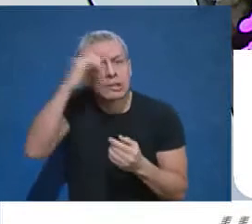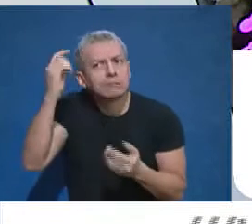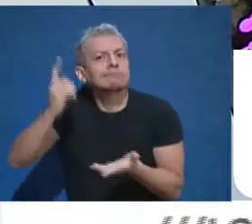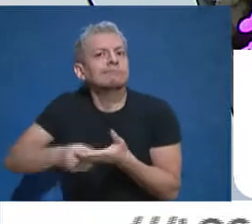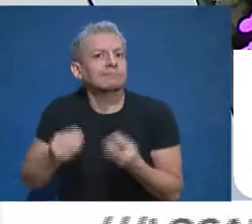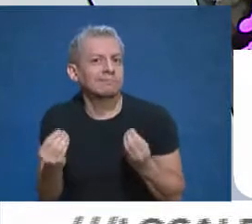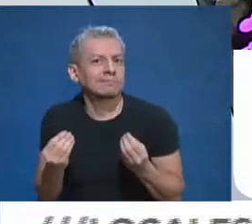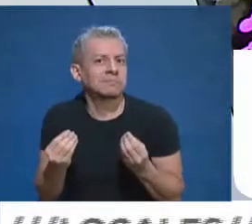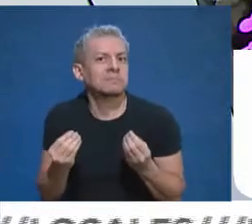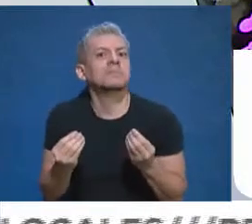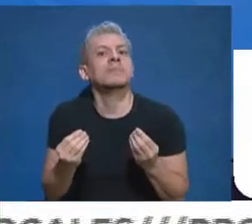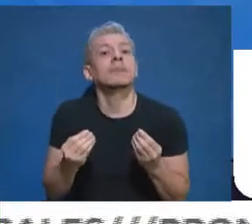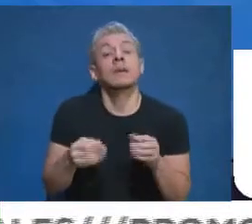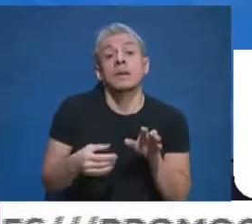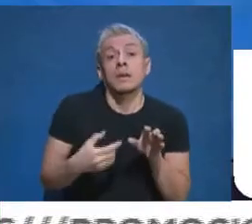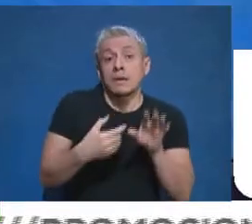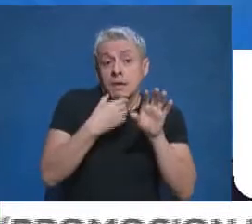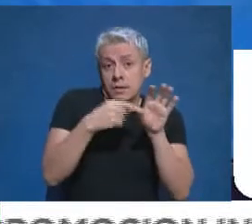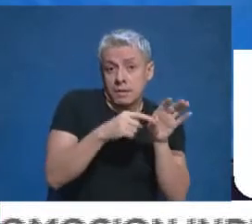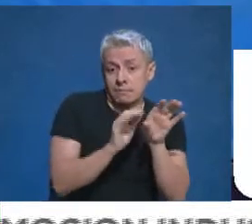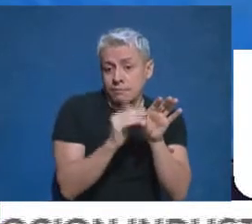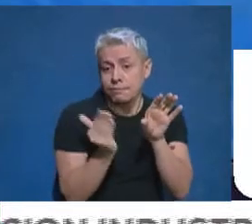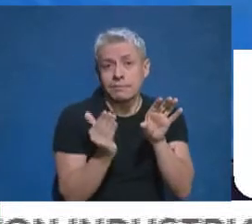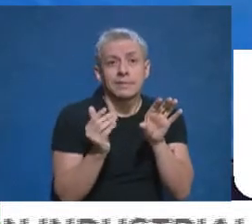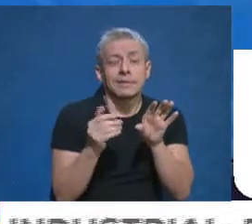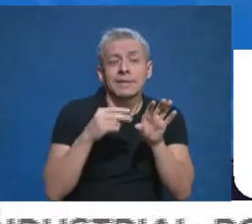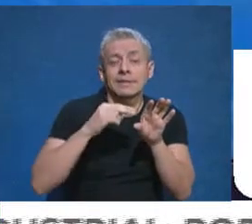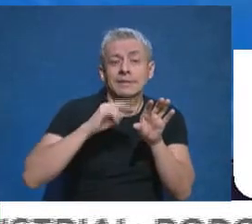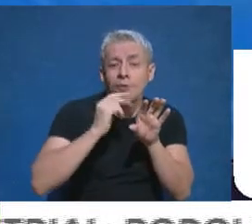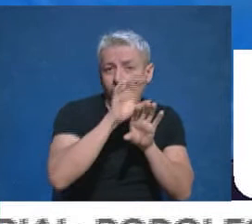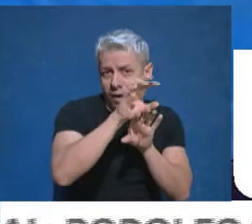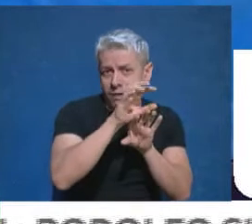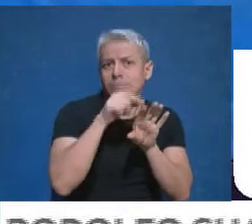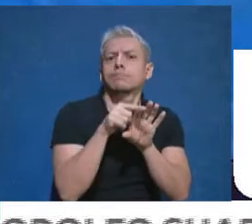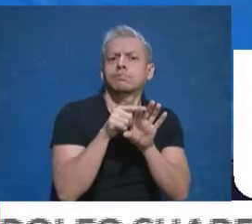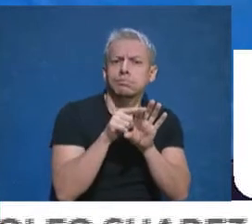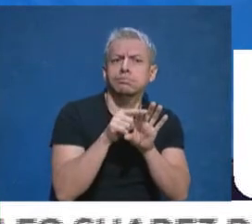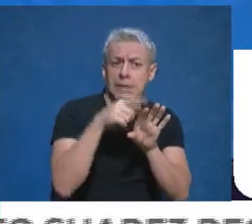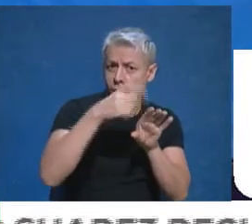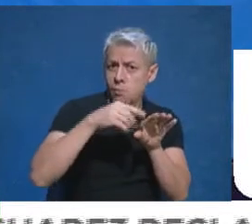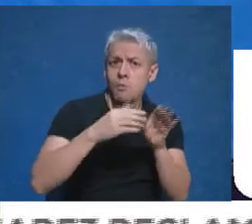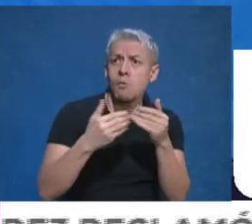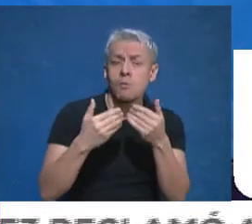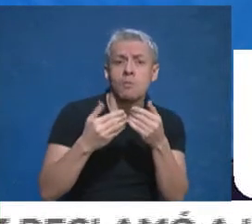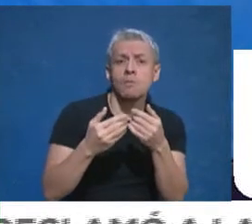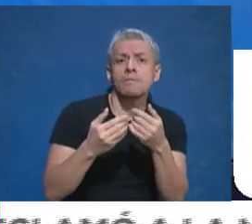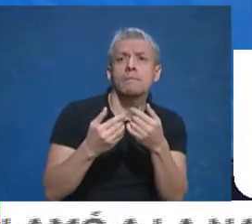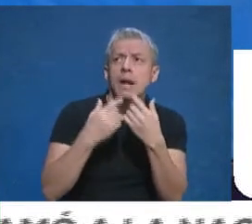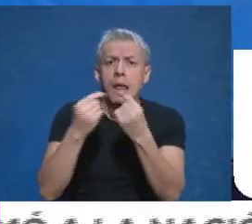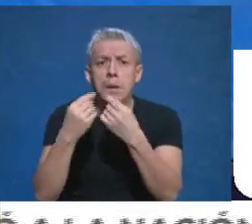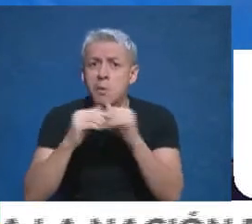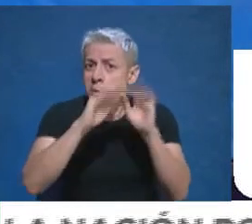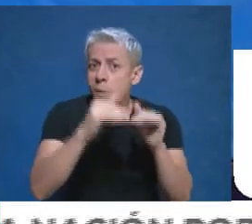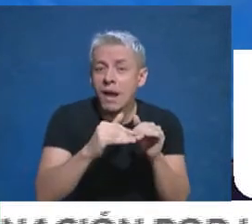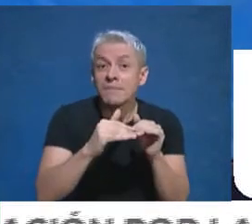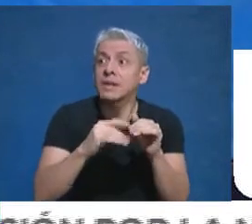cercanía y sintonía política, ¿verdad? Sí. Pero otra cosa es admitir un reclamo de otra provincia lo cual